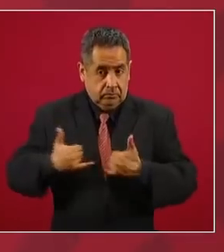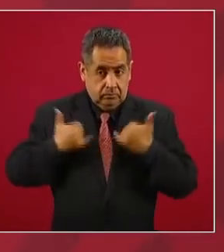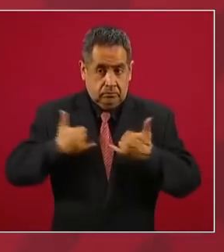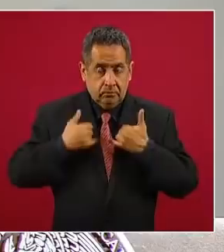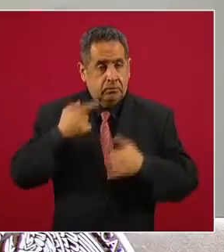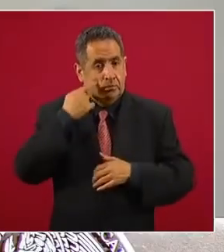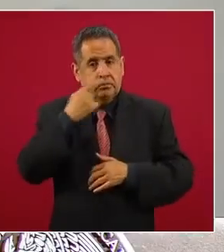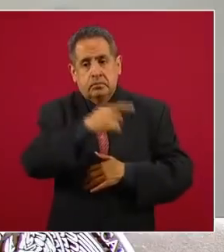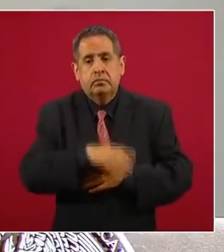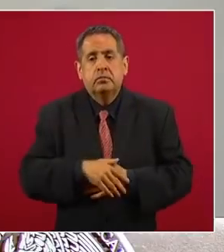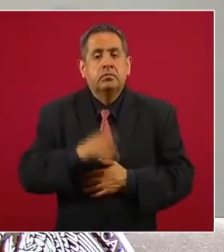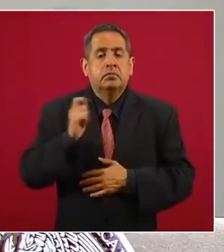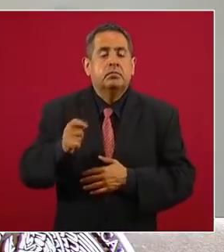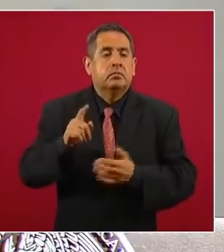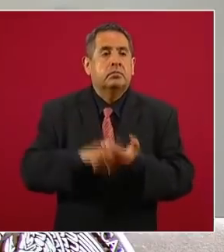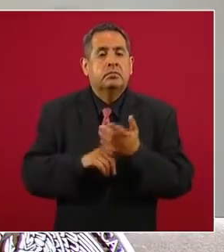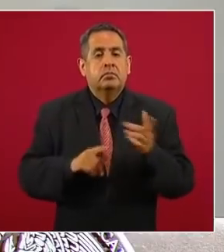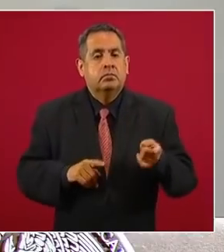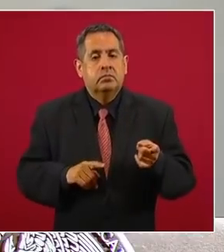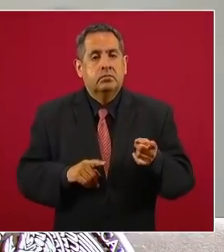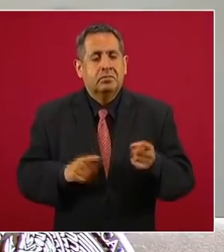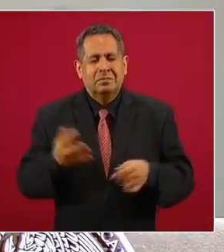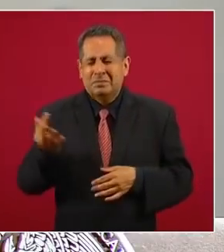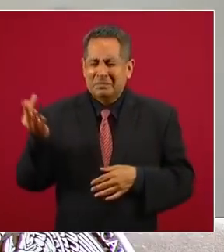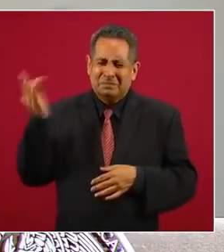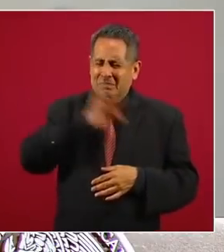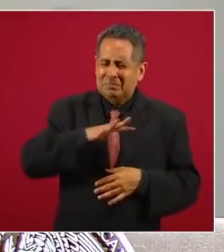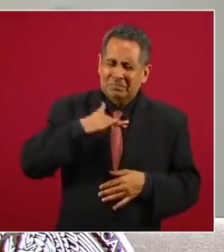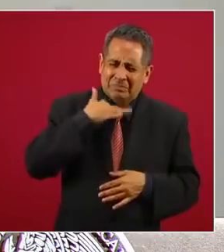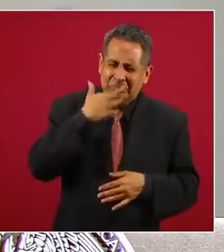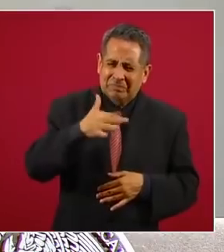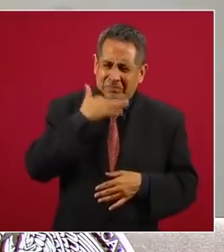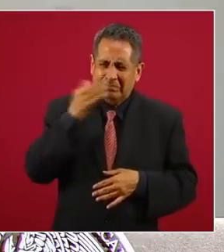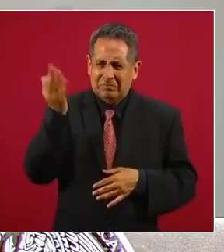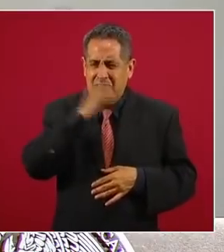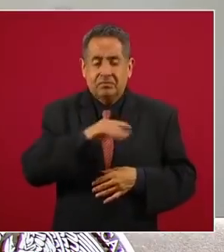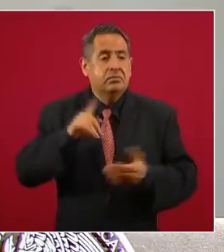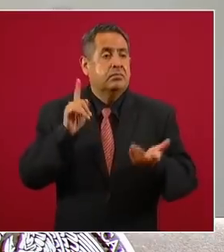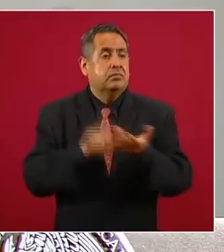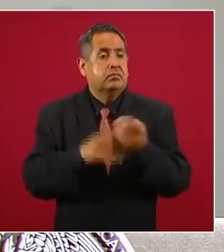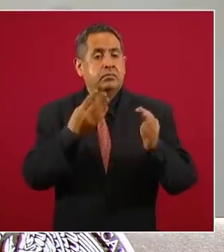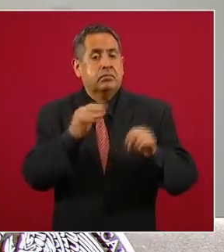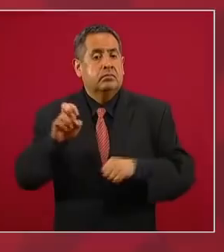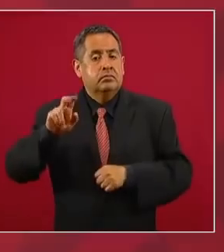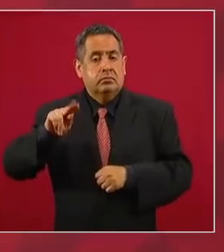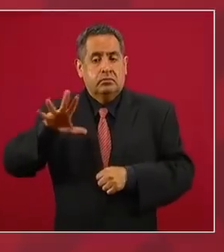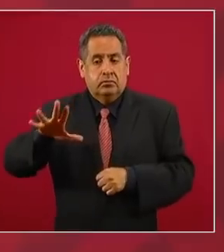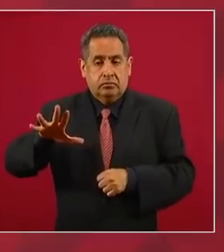se hizo un gran fraude en 1985.